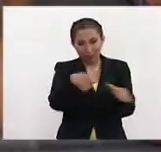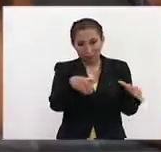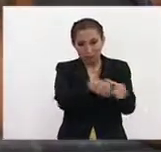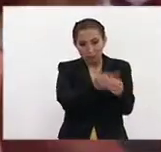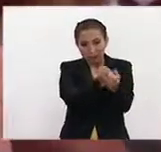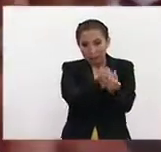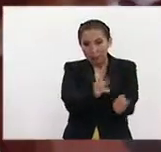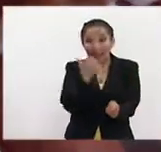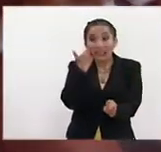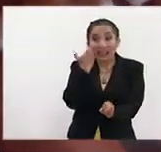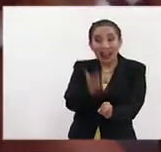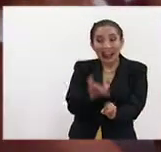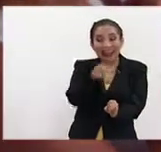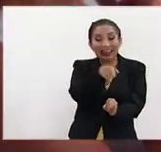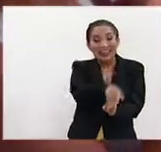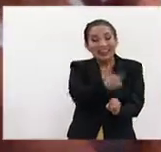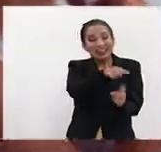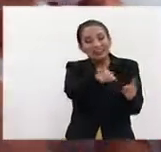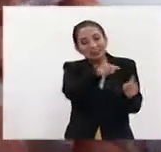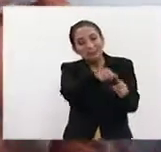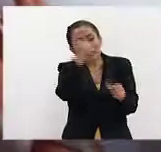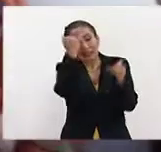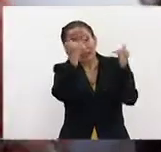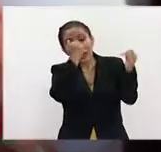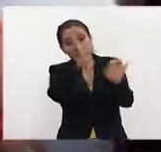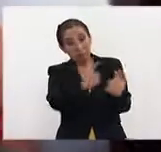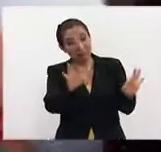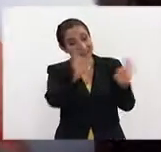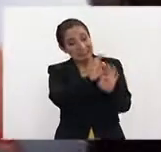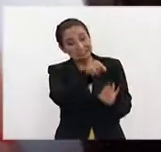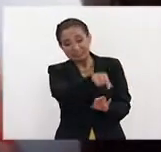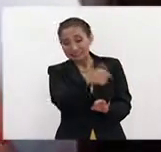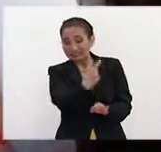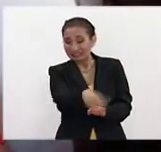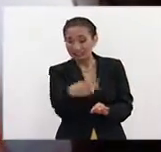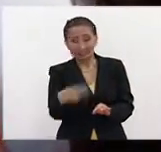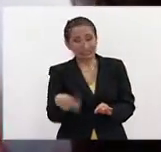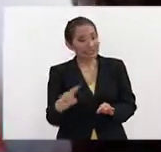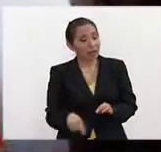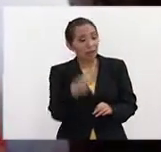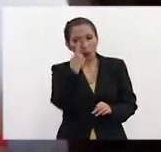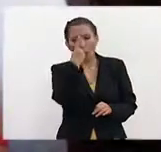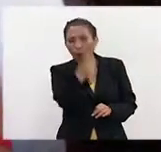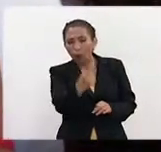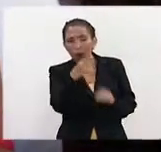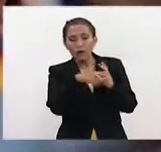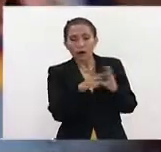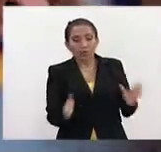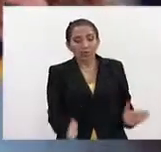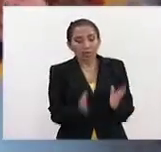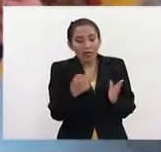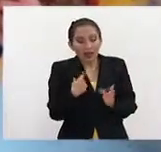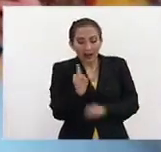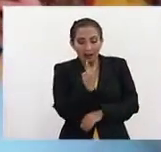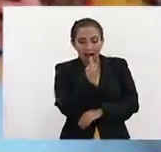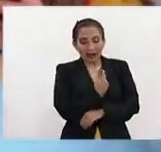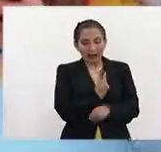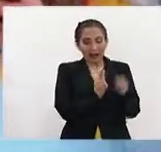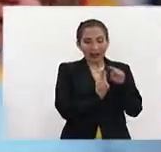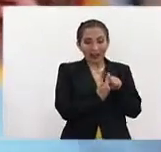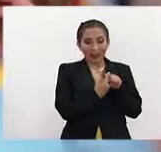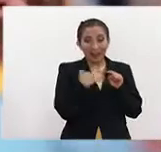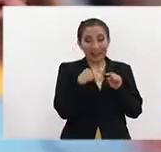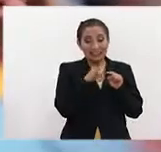Independentista y la diversidad ideológica es importante. Hay que tener en cuenta que uno de los grandes impulsores es un partido de extrema